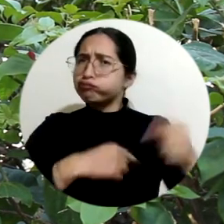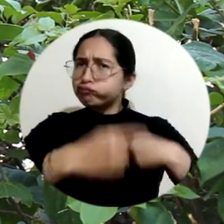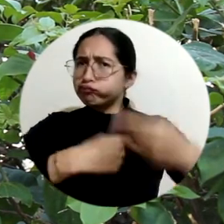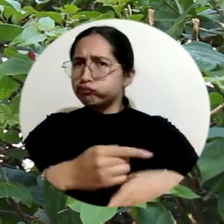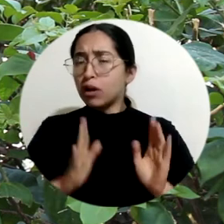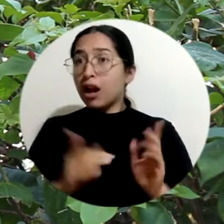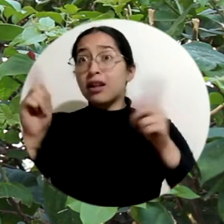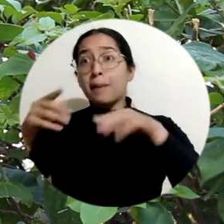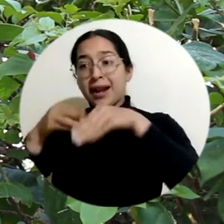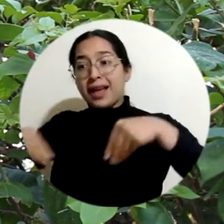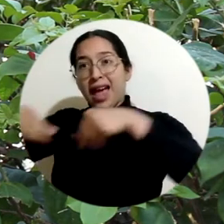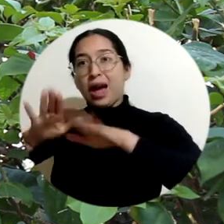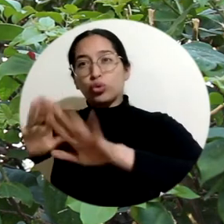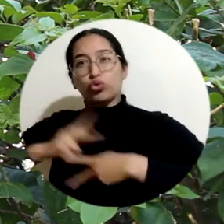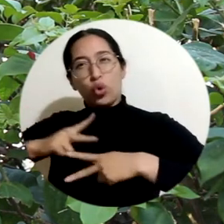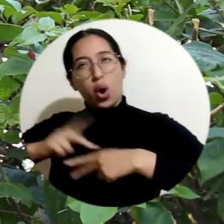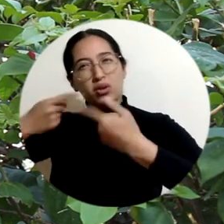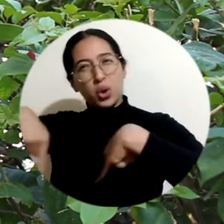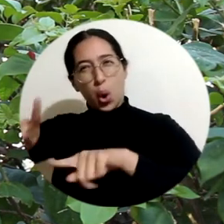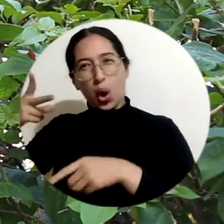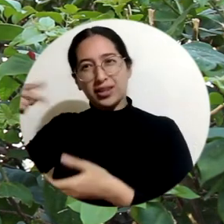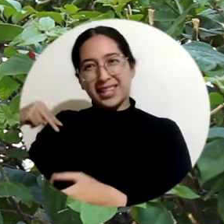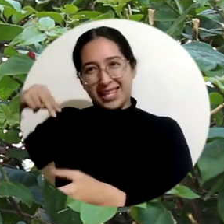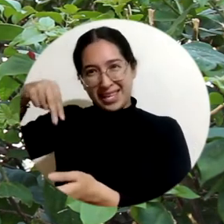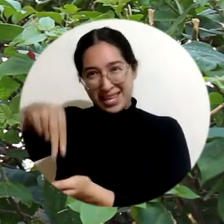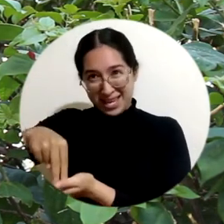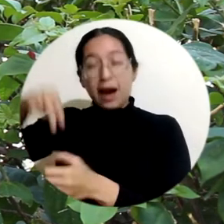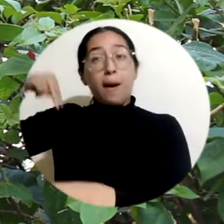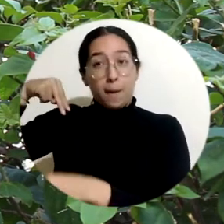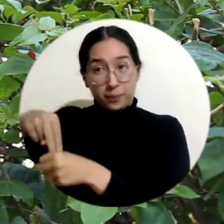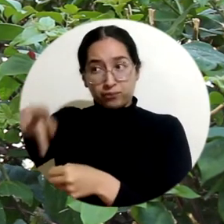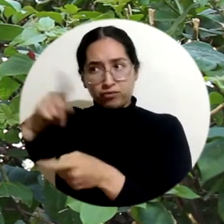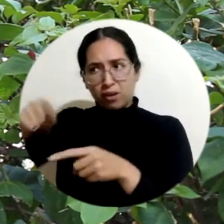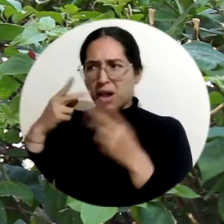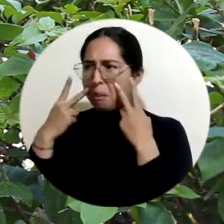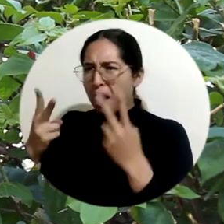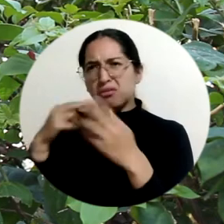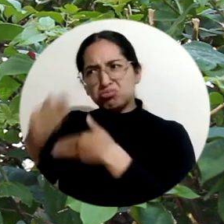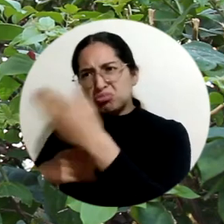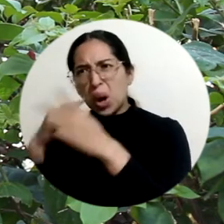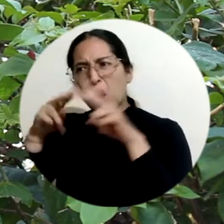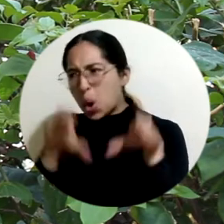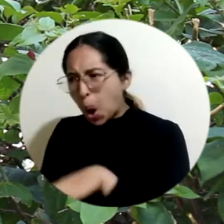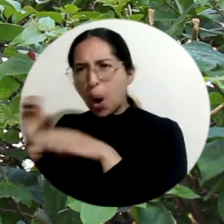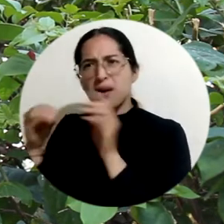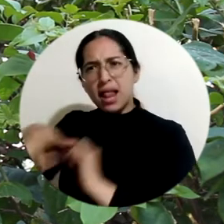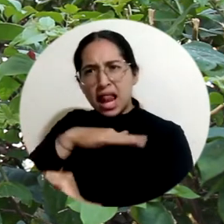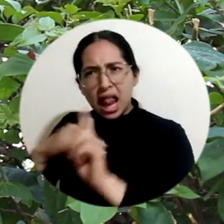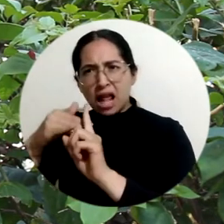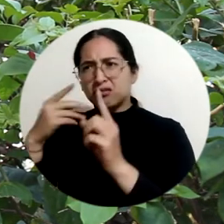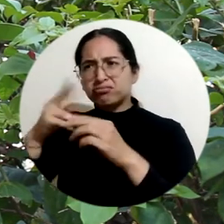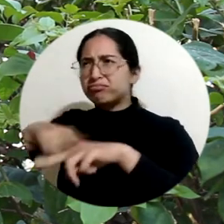indígena, el uso tradicional de la tierra, también estas especies están en una abundancia que nos permite